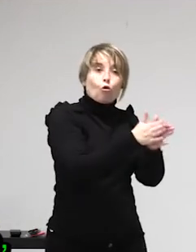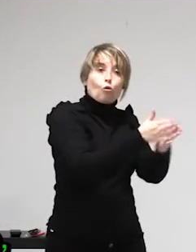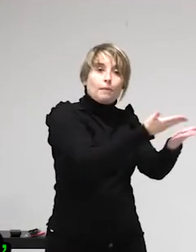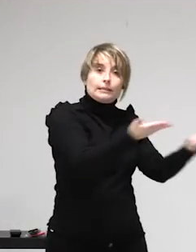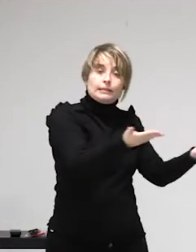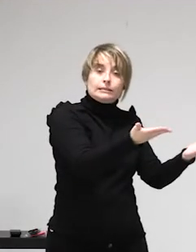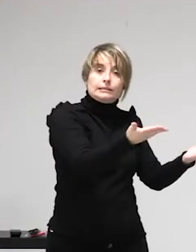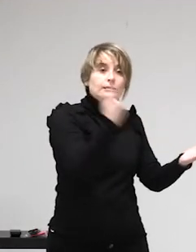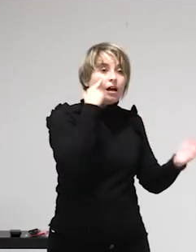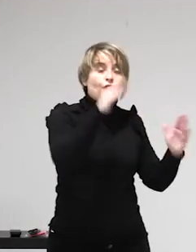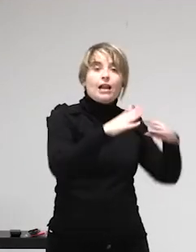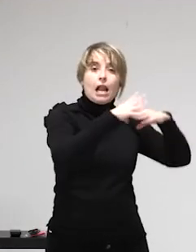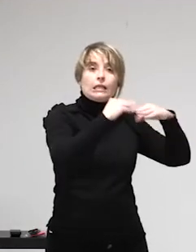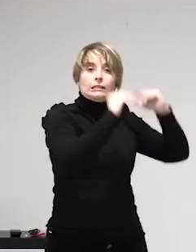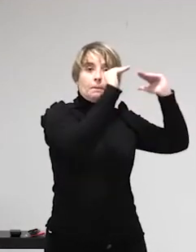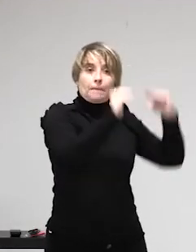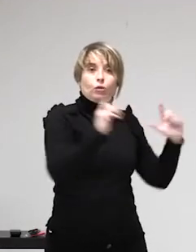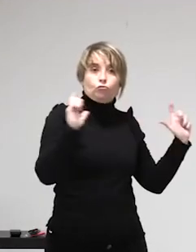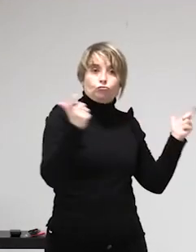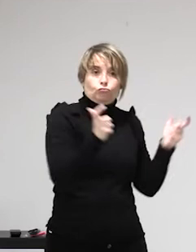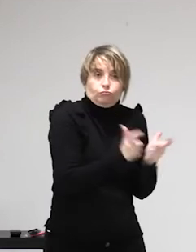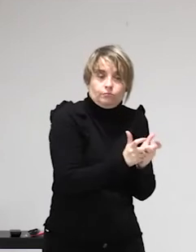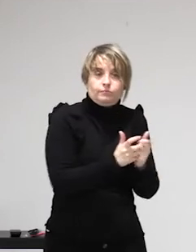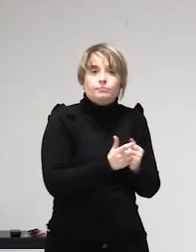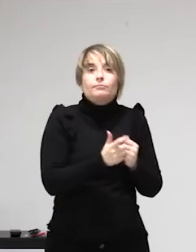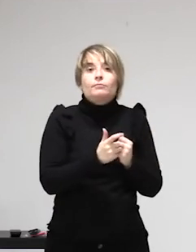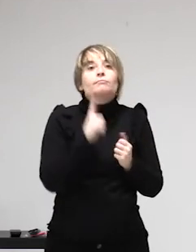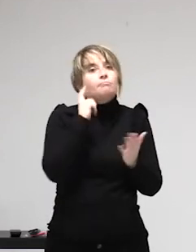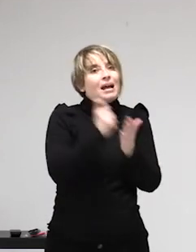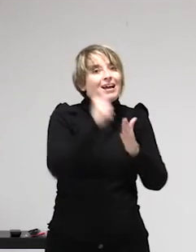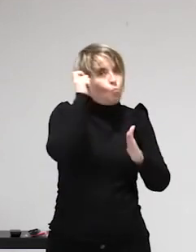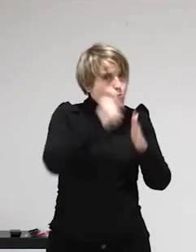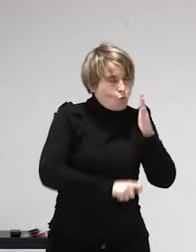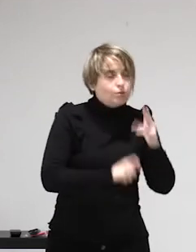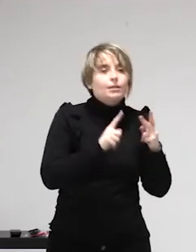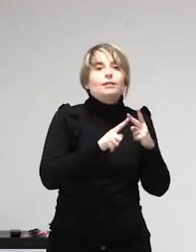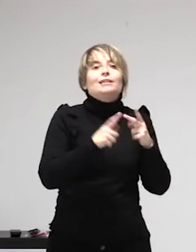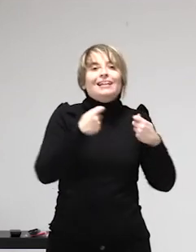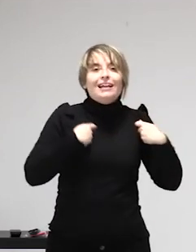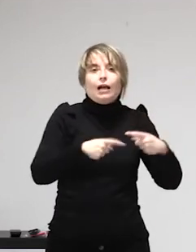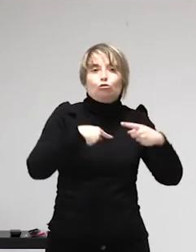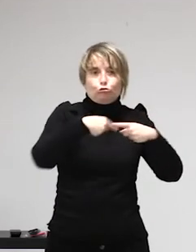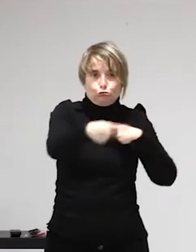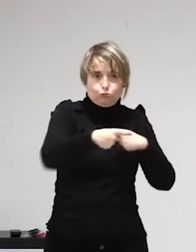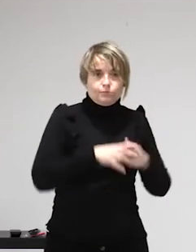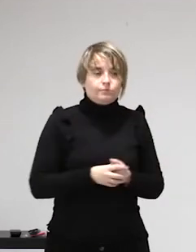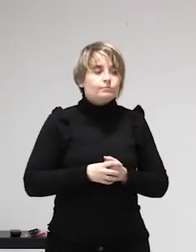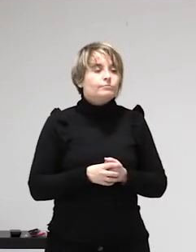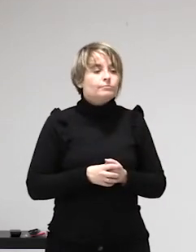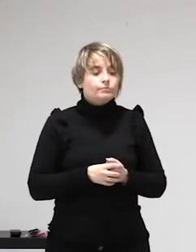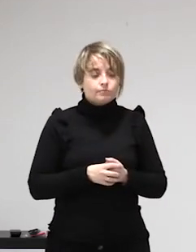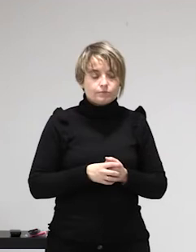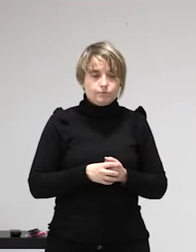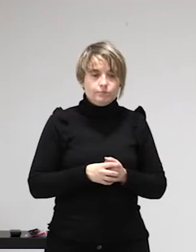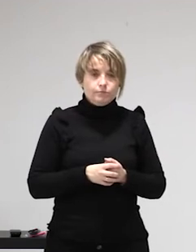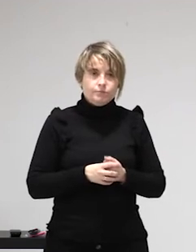sé voy a decir precios altos para ser calle 20-30 euros por servicio de repente se ven con una multa